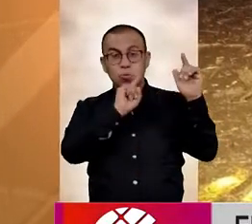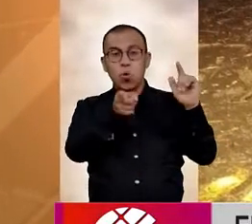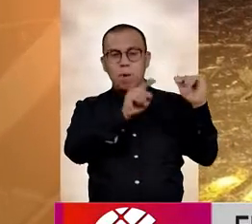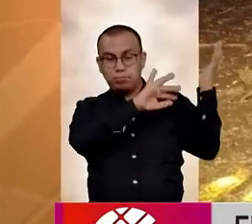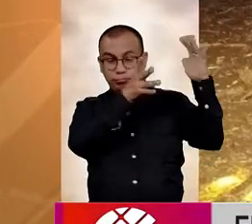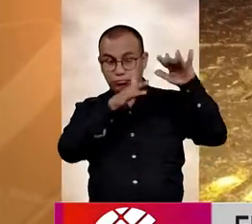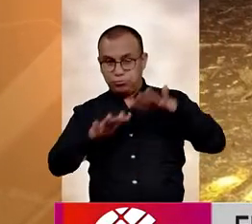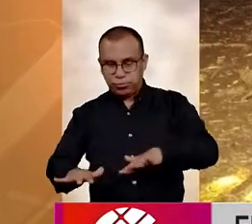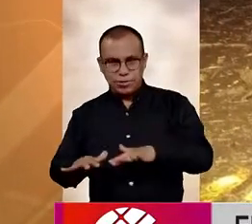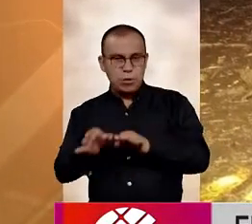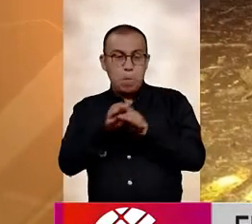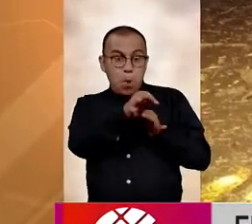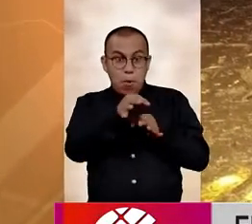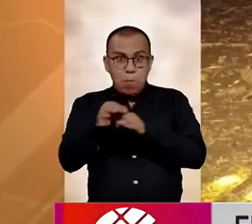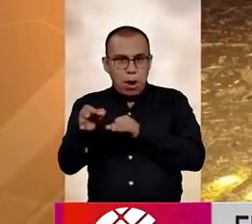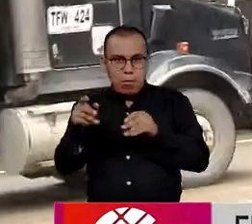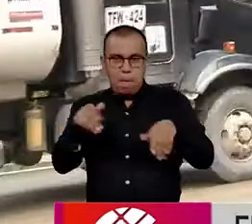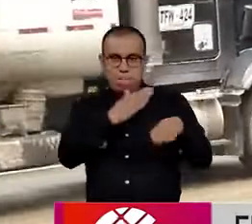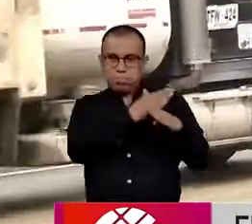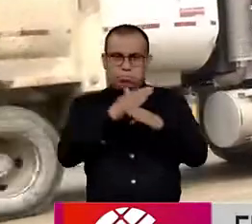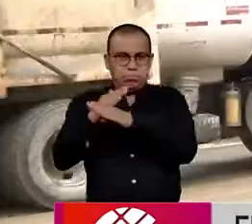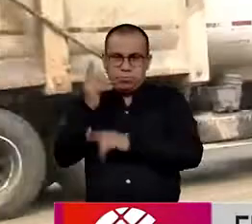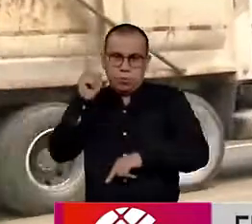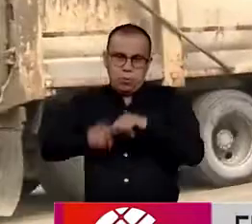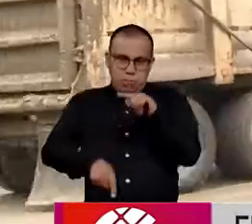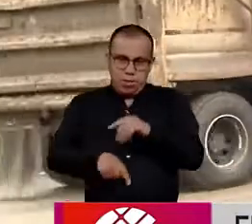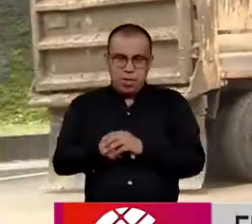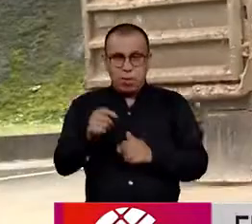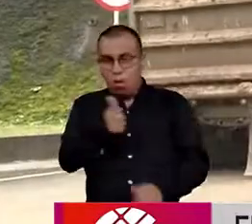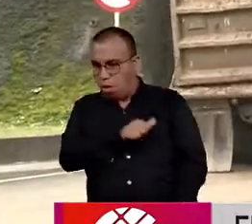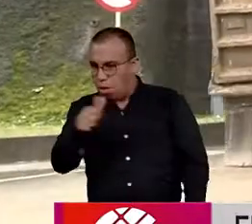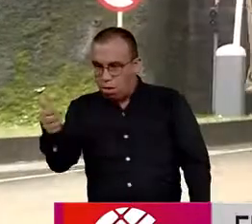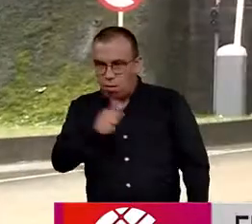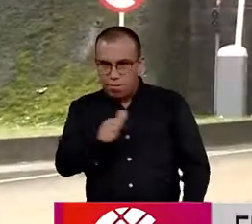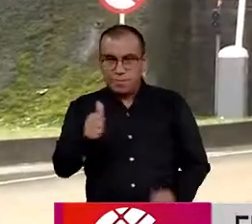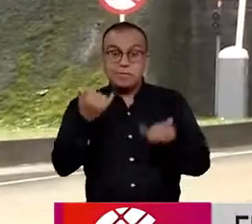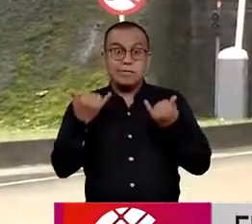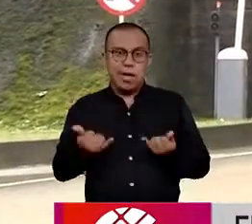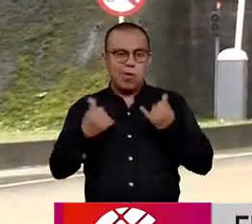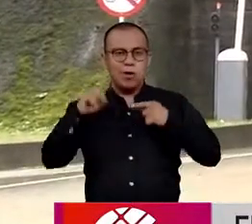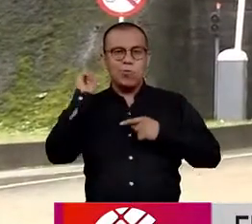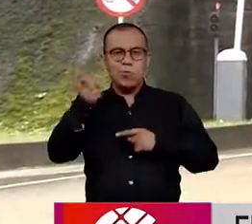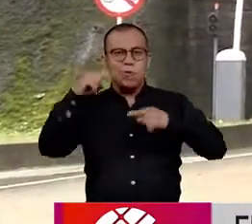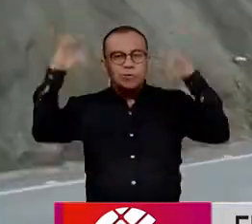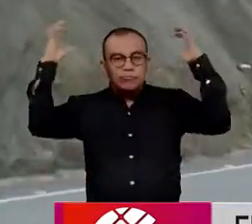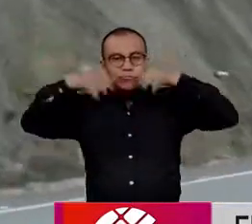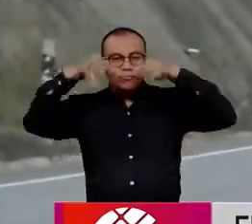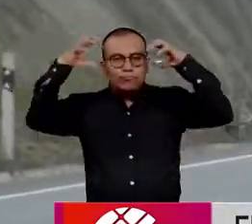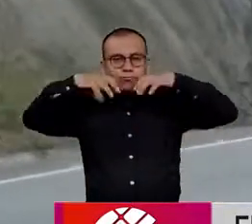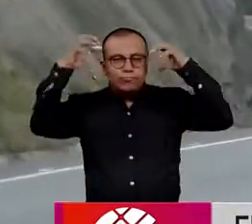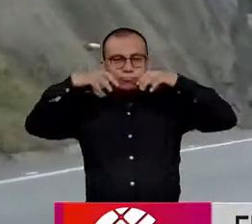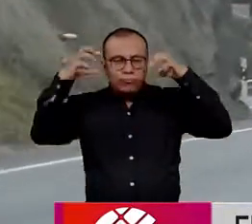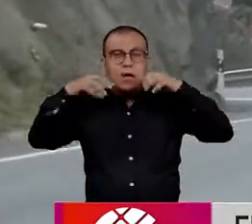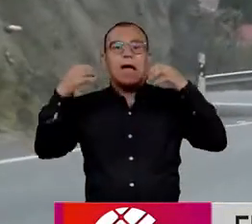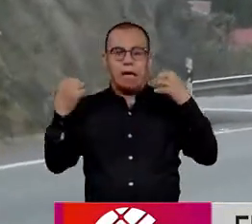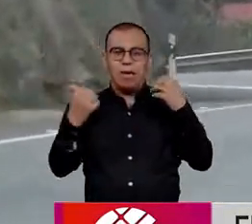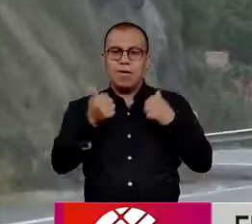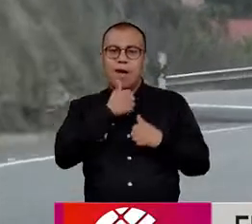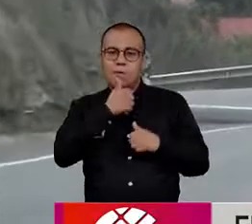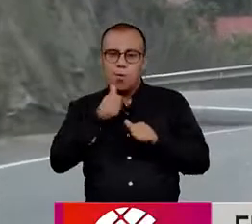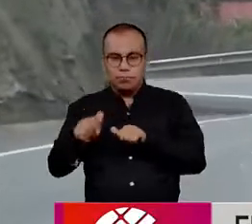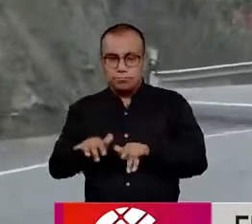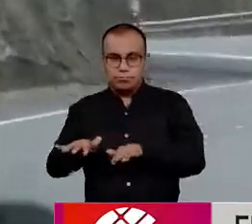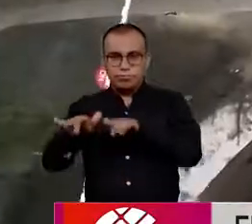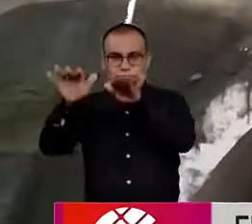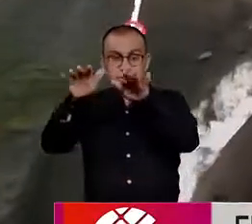afectó a dos veredas del municipio de Chipaque. Es de resaltar que la CAR ante las fuertes lluvias sobre el límite oriental de la cuenca del río Bogotá